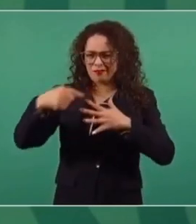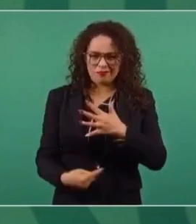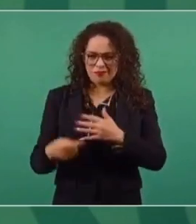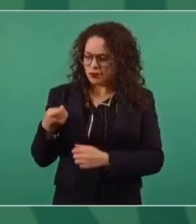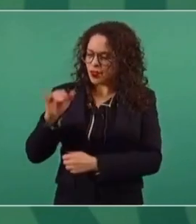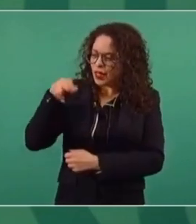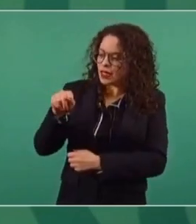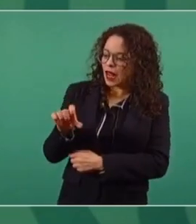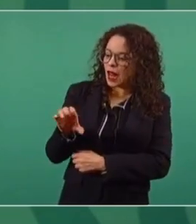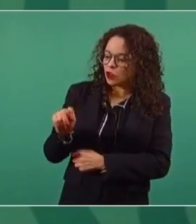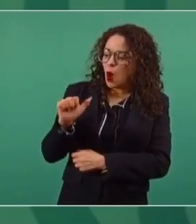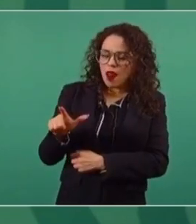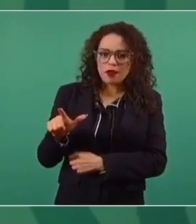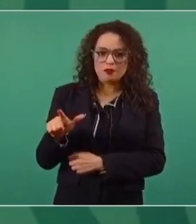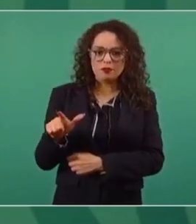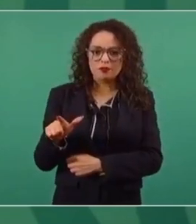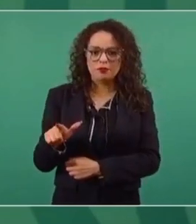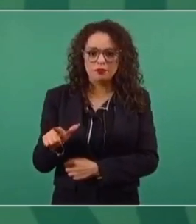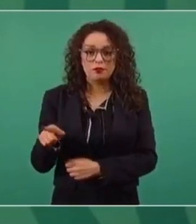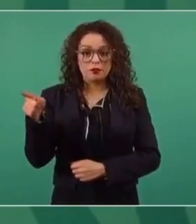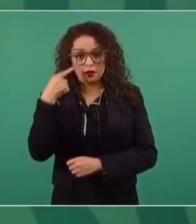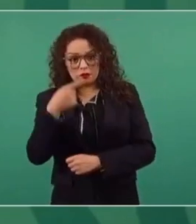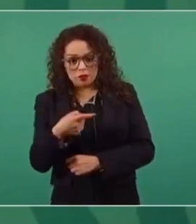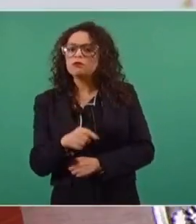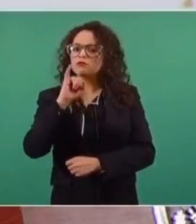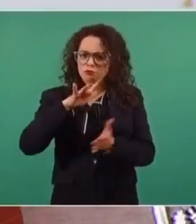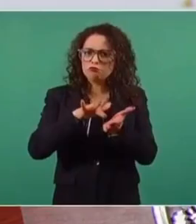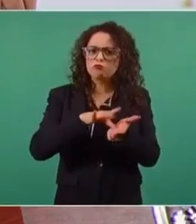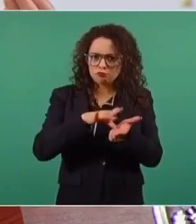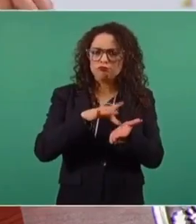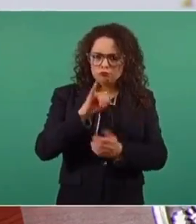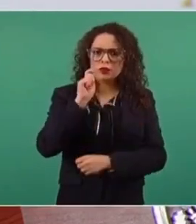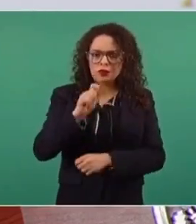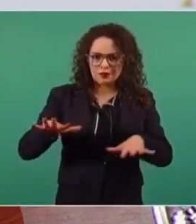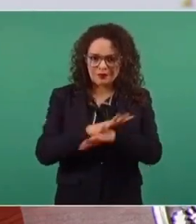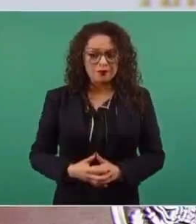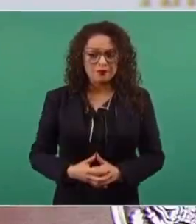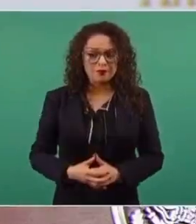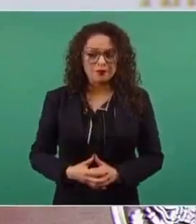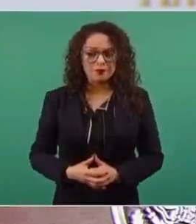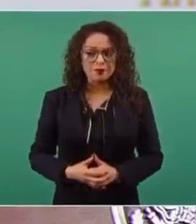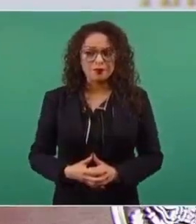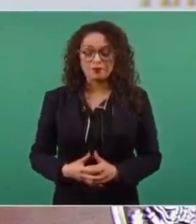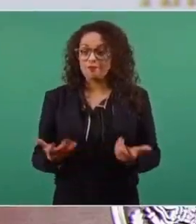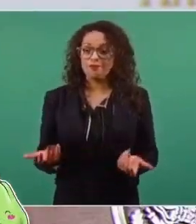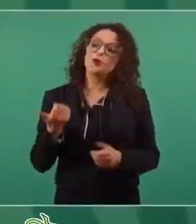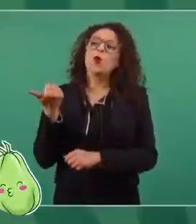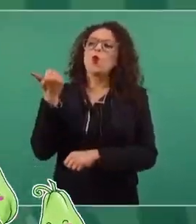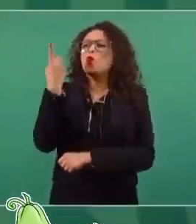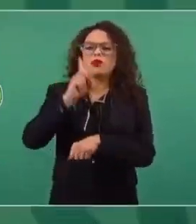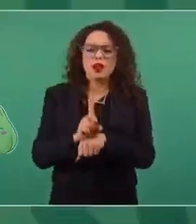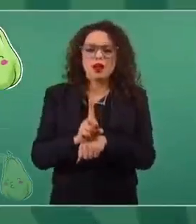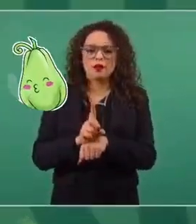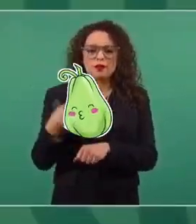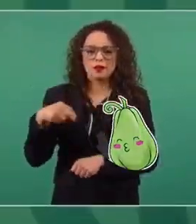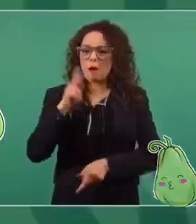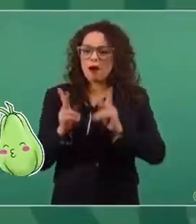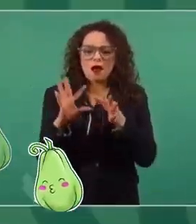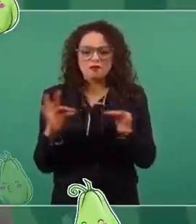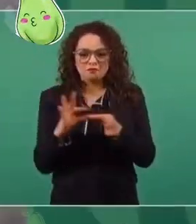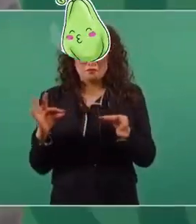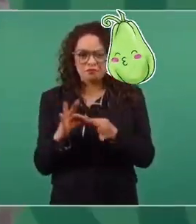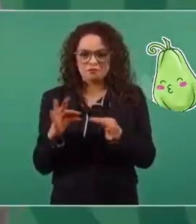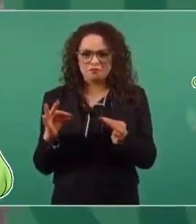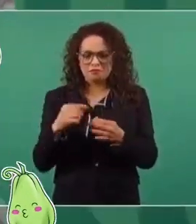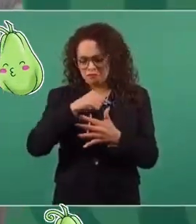han mostrado simpatía por la transformación y ayudan en la transformación, son muy poquitos. El otro día que contábamos, eran